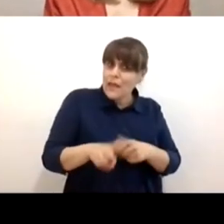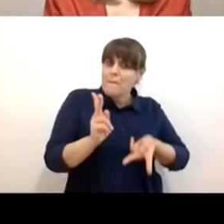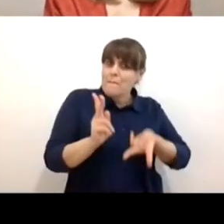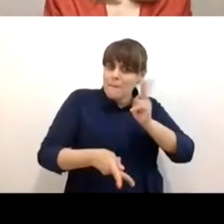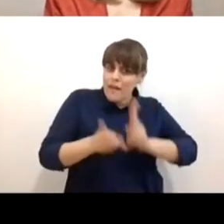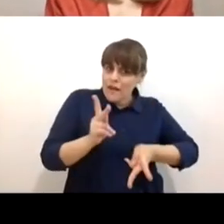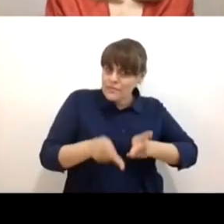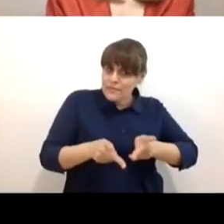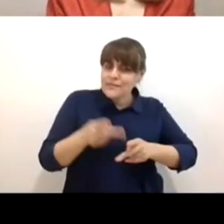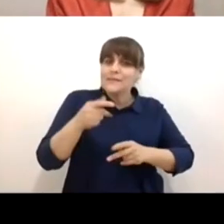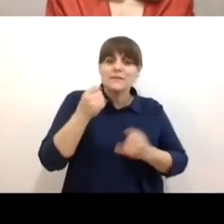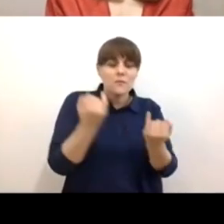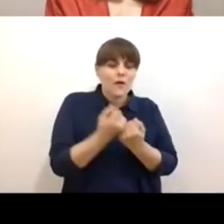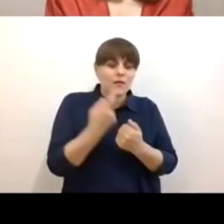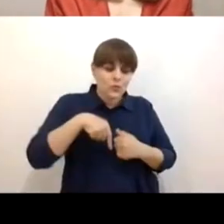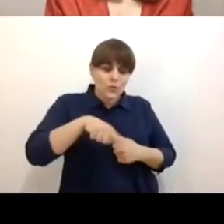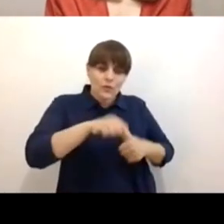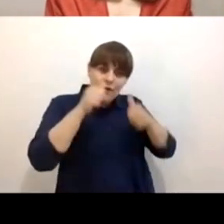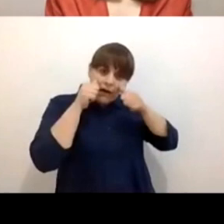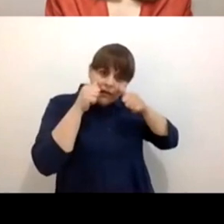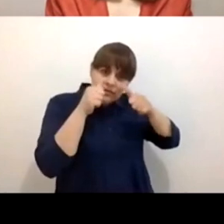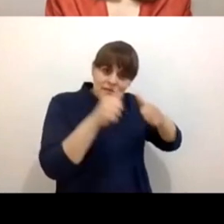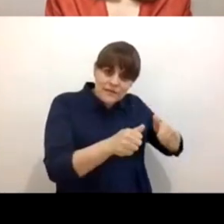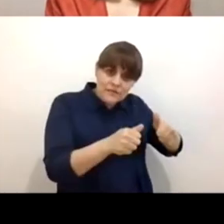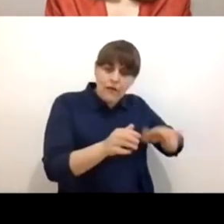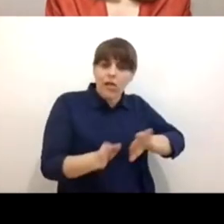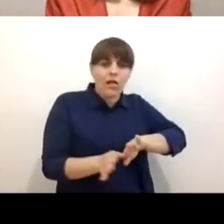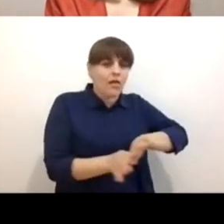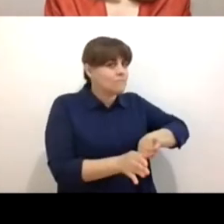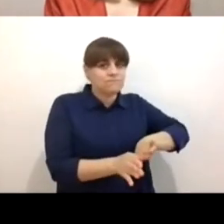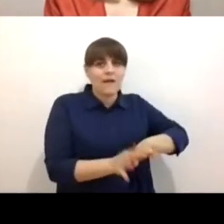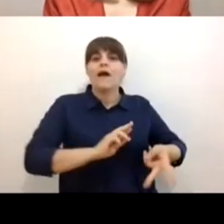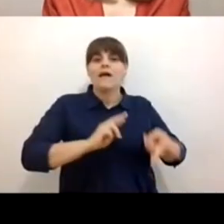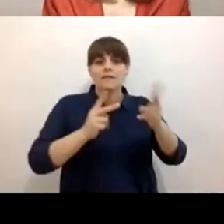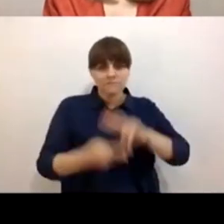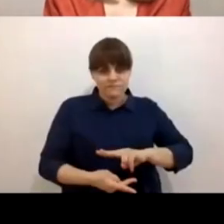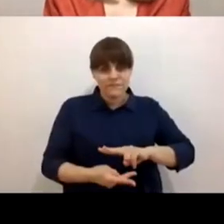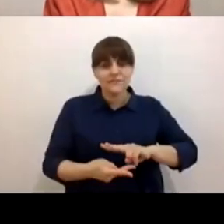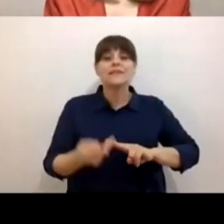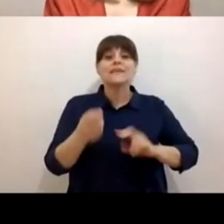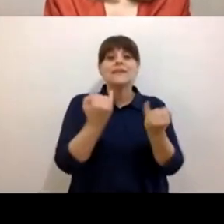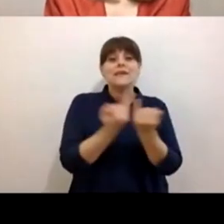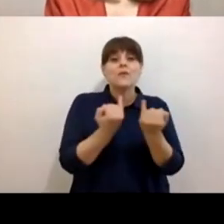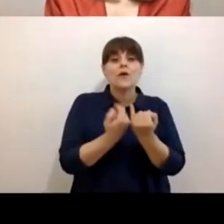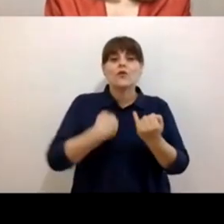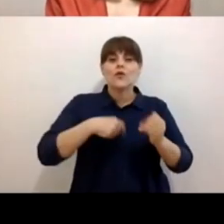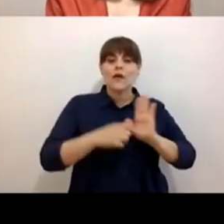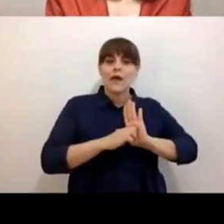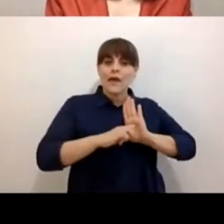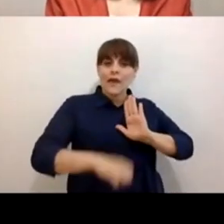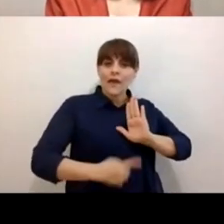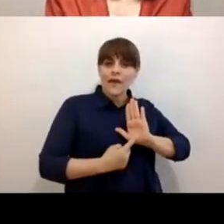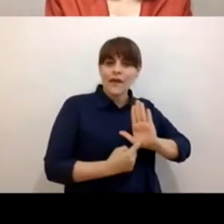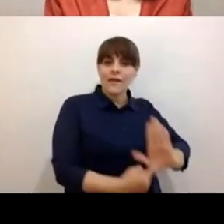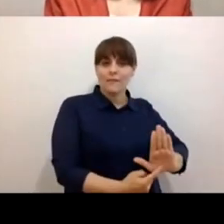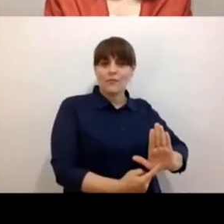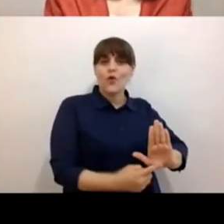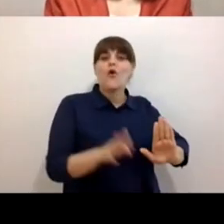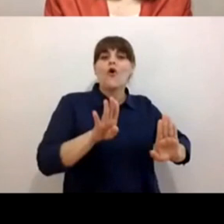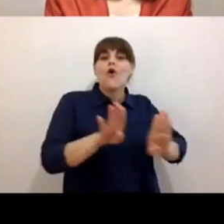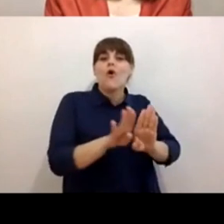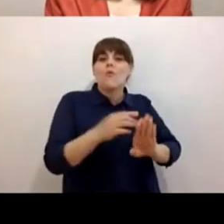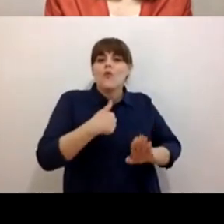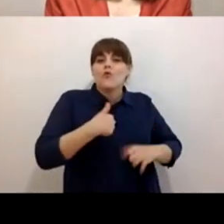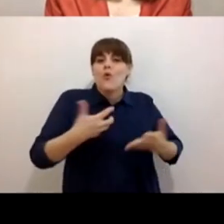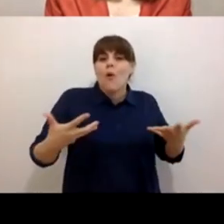escucha, ¿no? A no evadir. Esta posibilidad de modelar, de ser nosotros los que moderemos esto. Por ahí